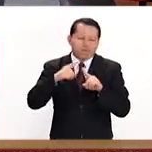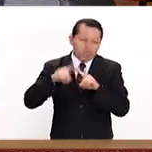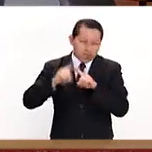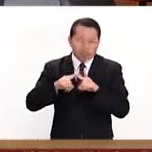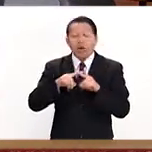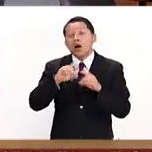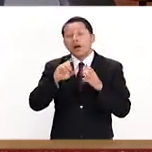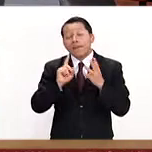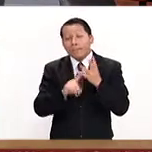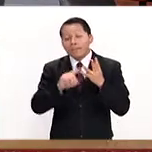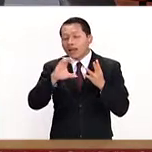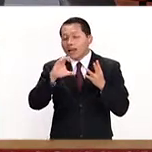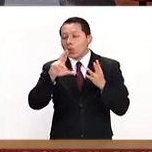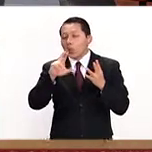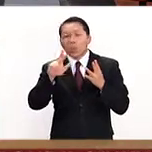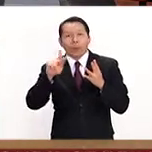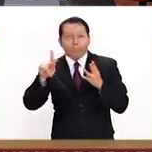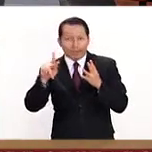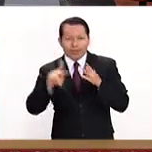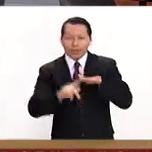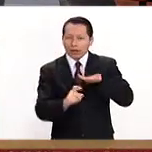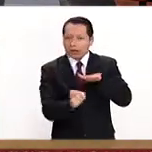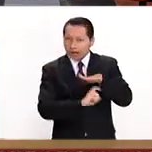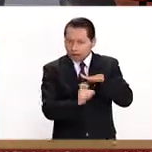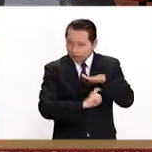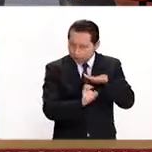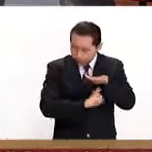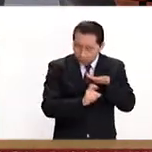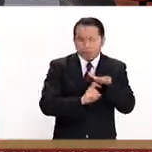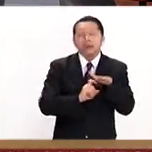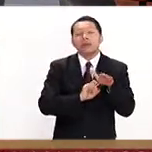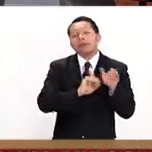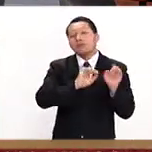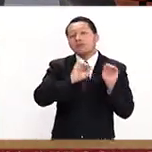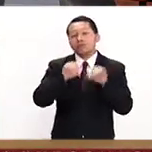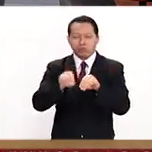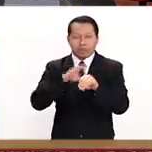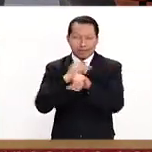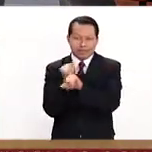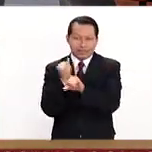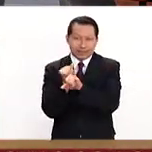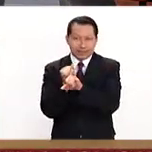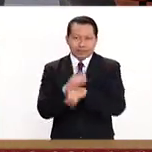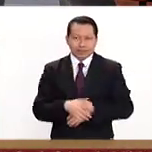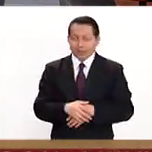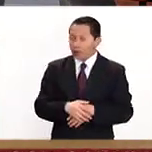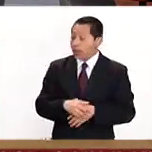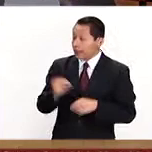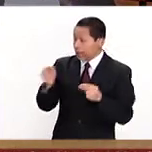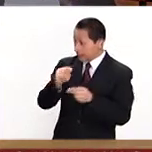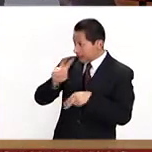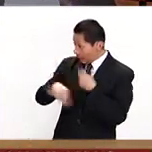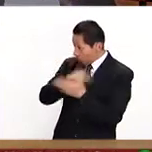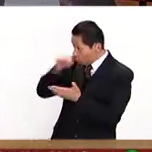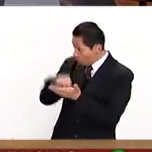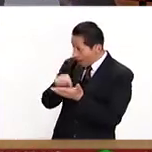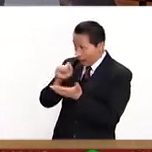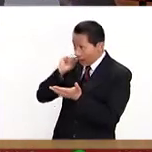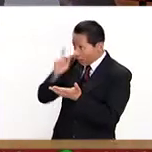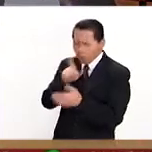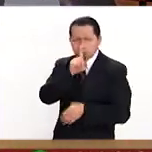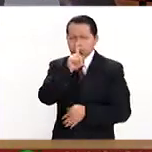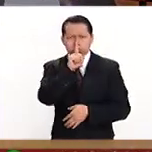deben de escanear y subir a nuestra plataforma. No es necesario que vayan a lugar físico. No, no. Pre-Peline es en línea, totalmente en línea.